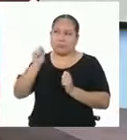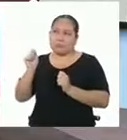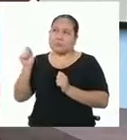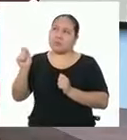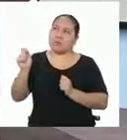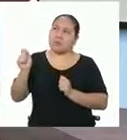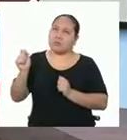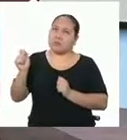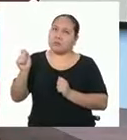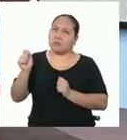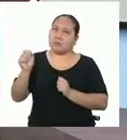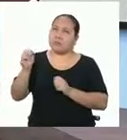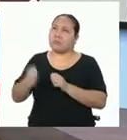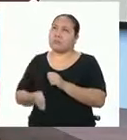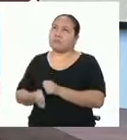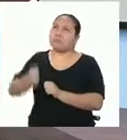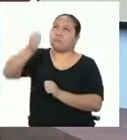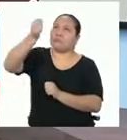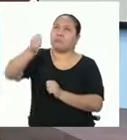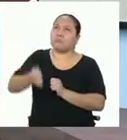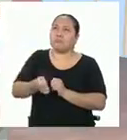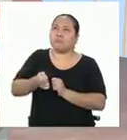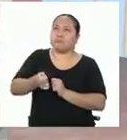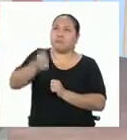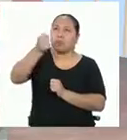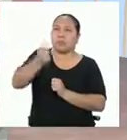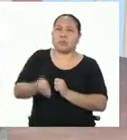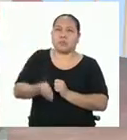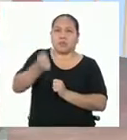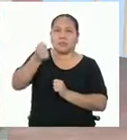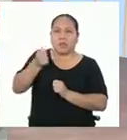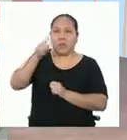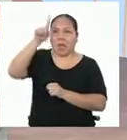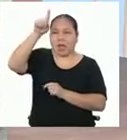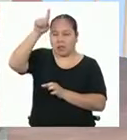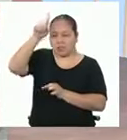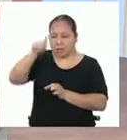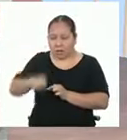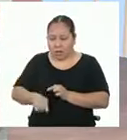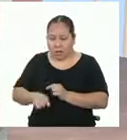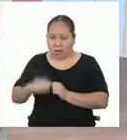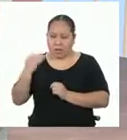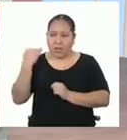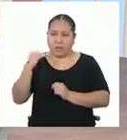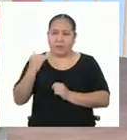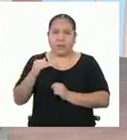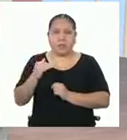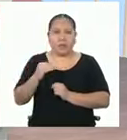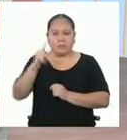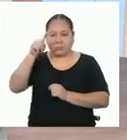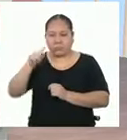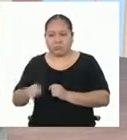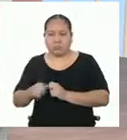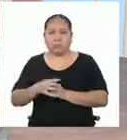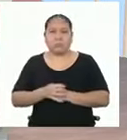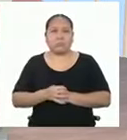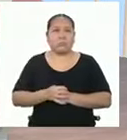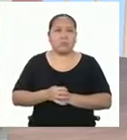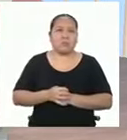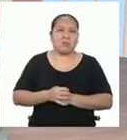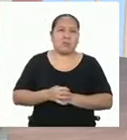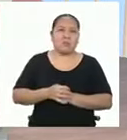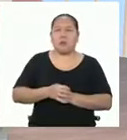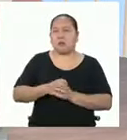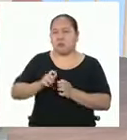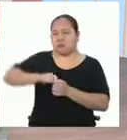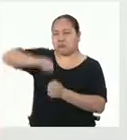dicha entrada, colocar un cierre que vaya desde la parte superior de la carpa hasta la mitad de uno de los lados de la base. Un